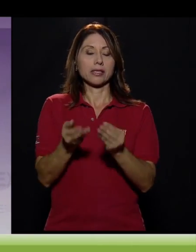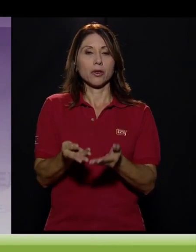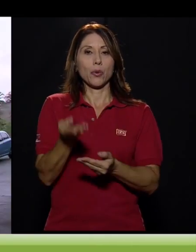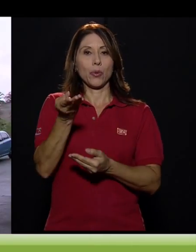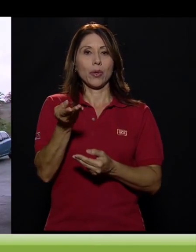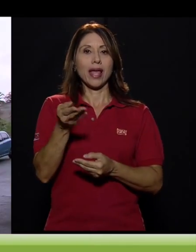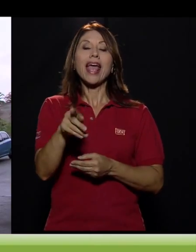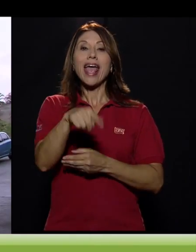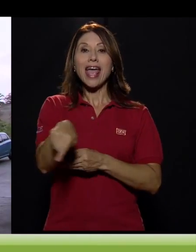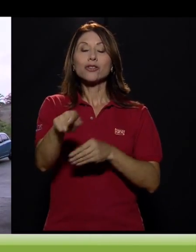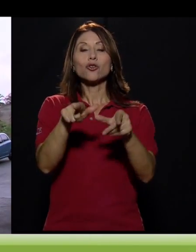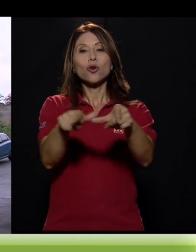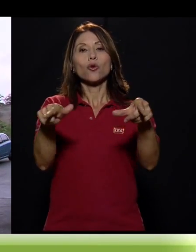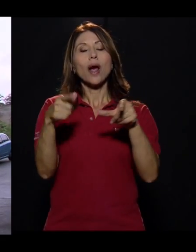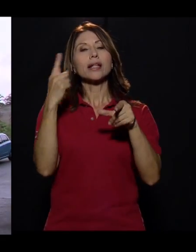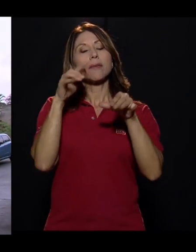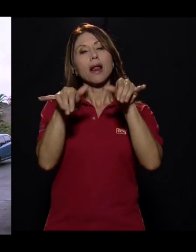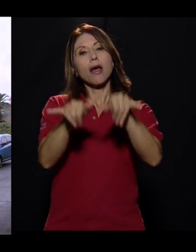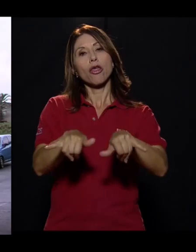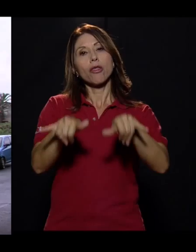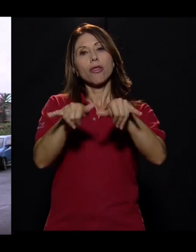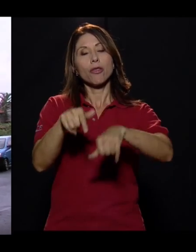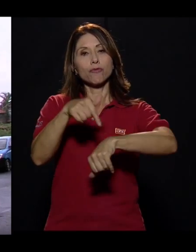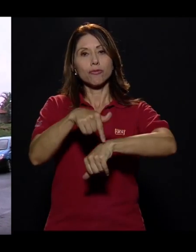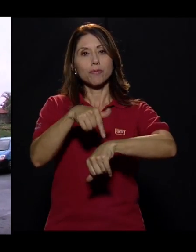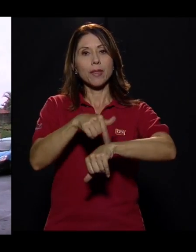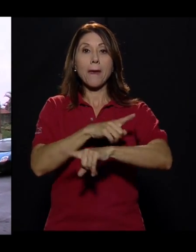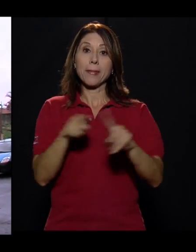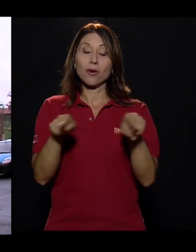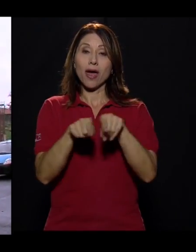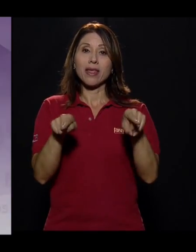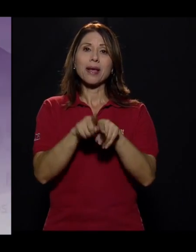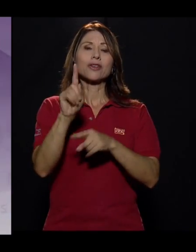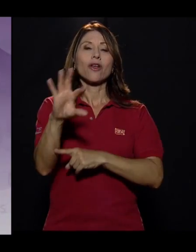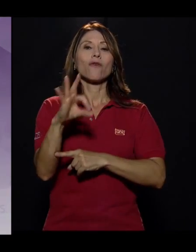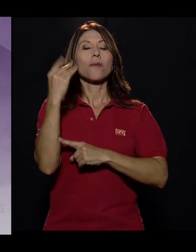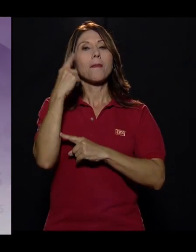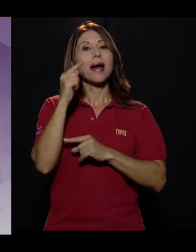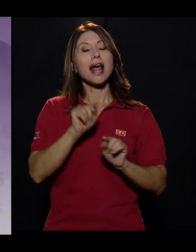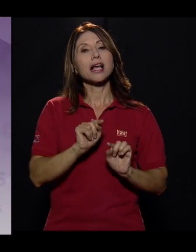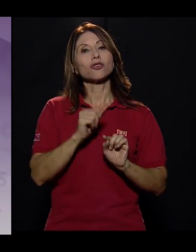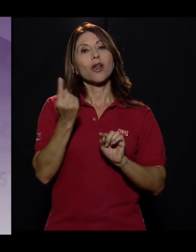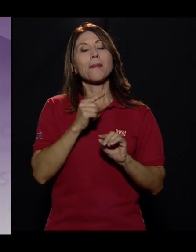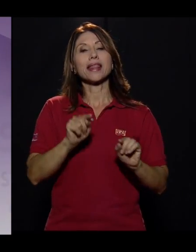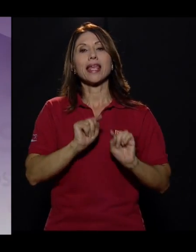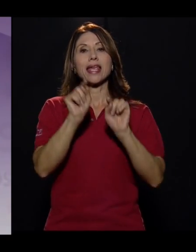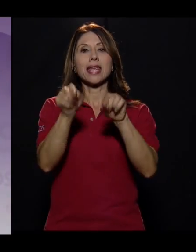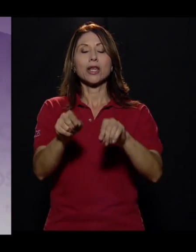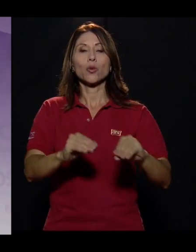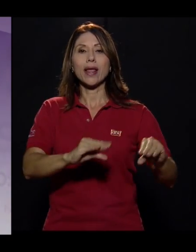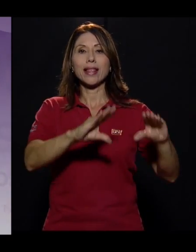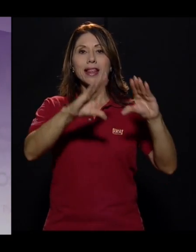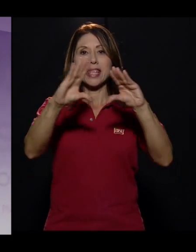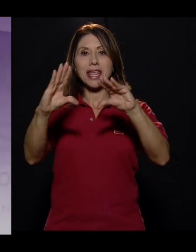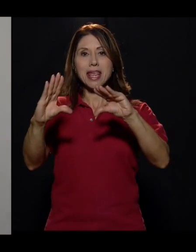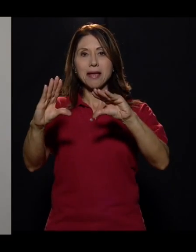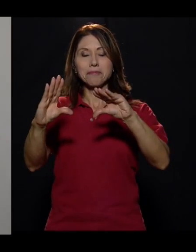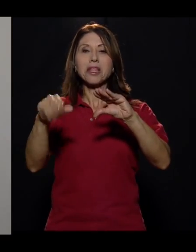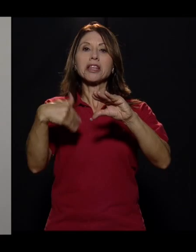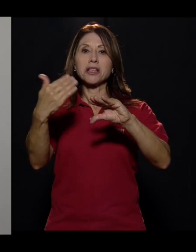mucho mayor. Estos son centros de larga estancia, pero además existe la modalidad de centros diurnos.